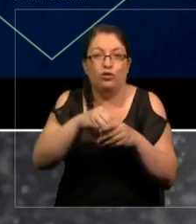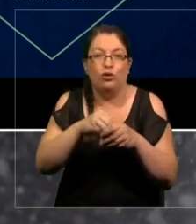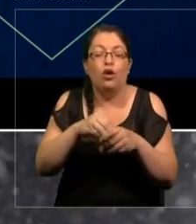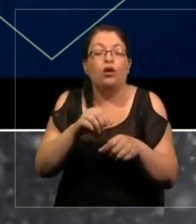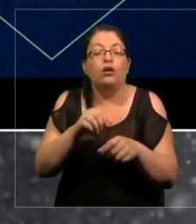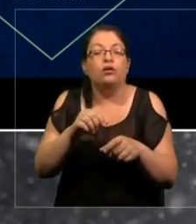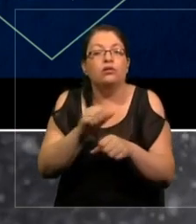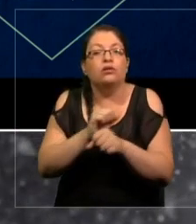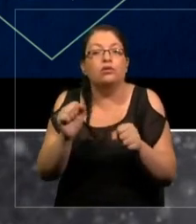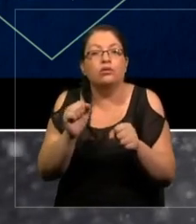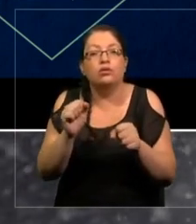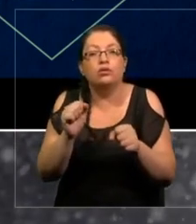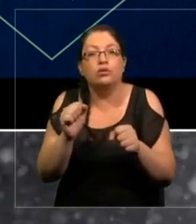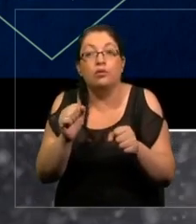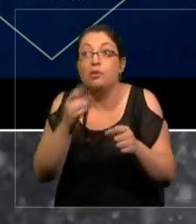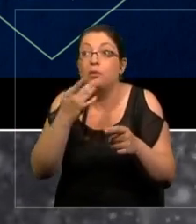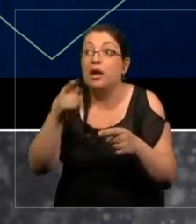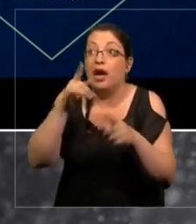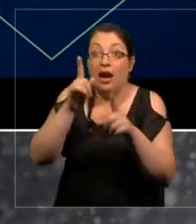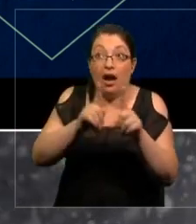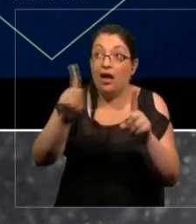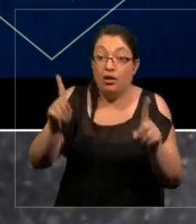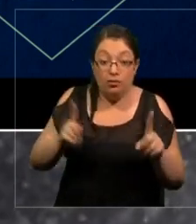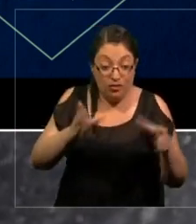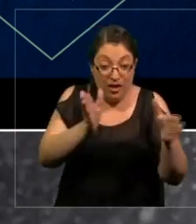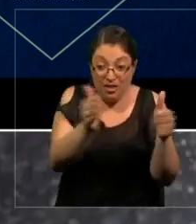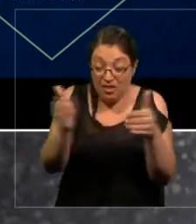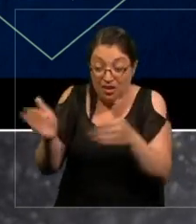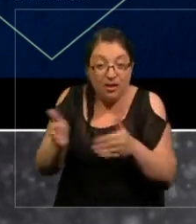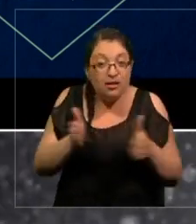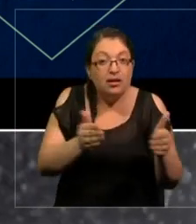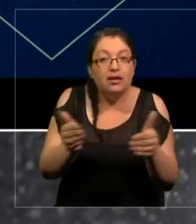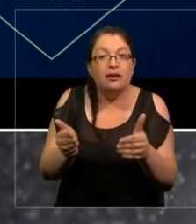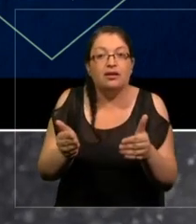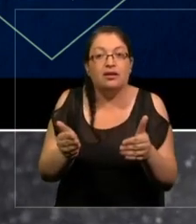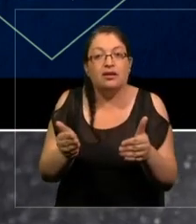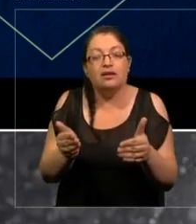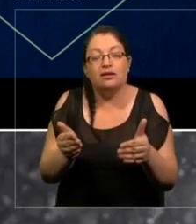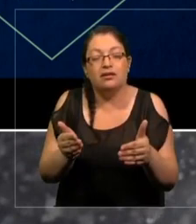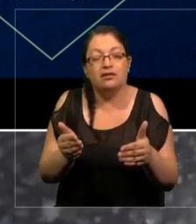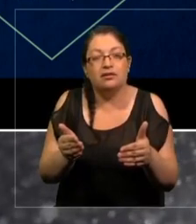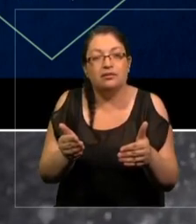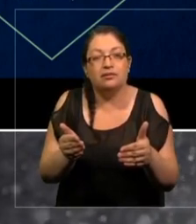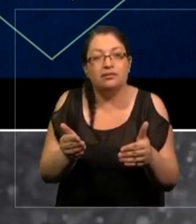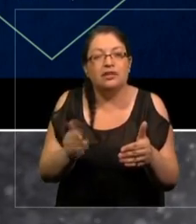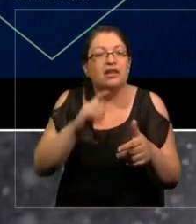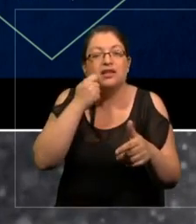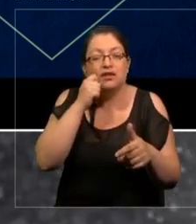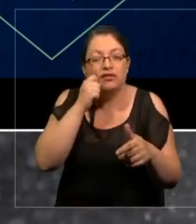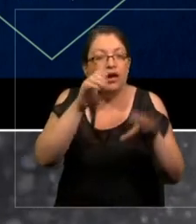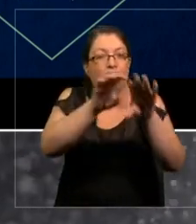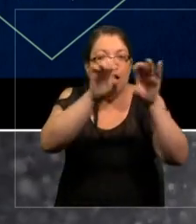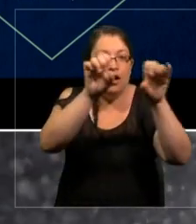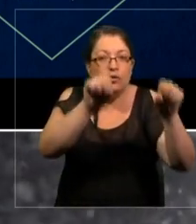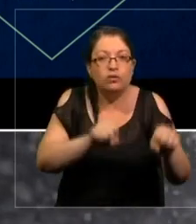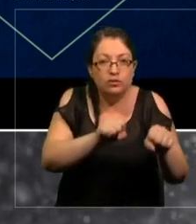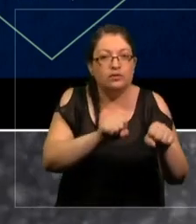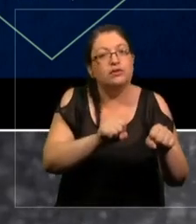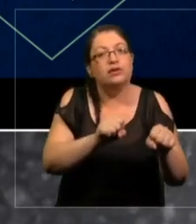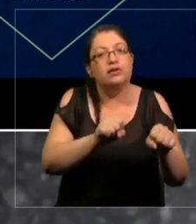porque cada una de estas cajas en sí es un sistema adaptativo